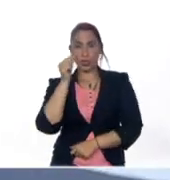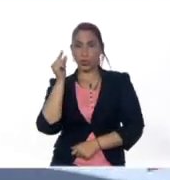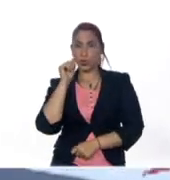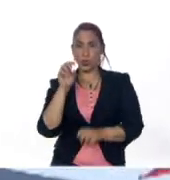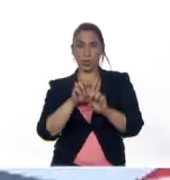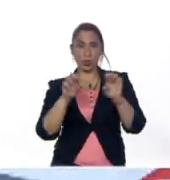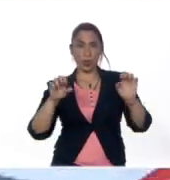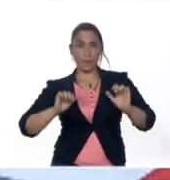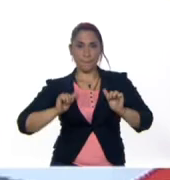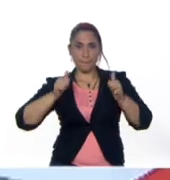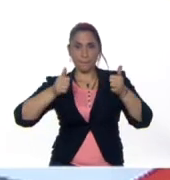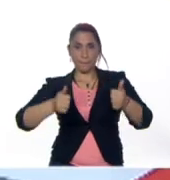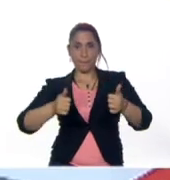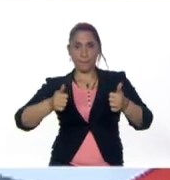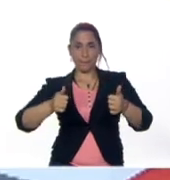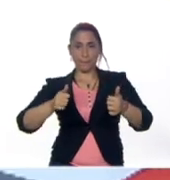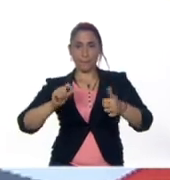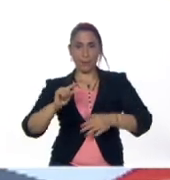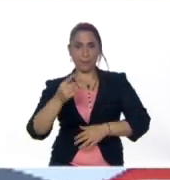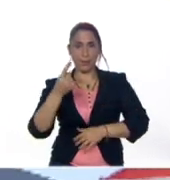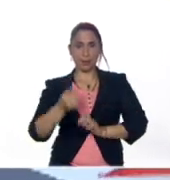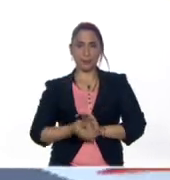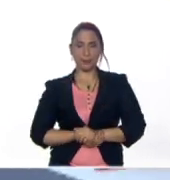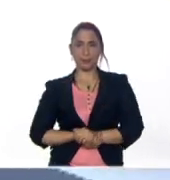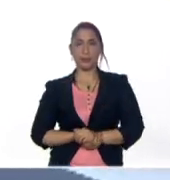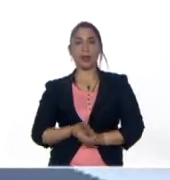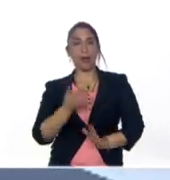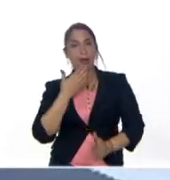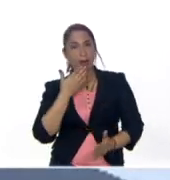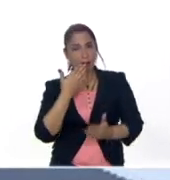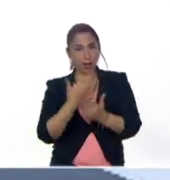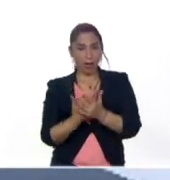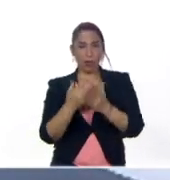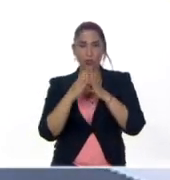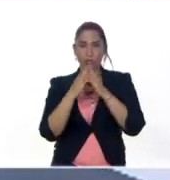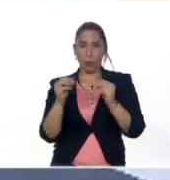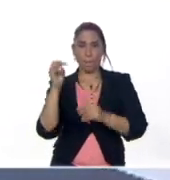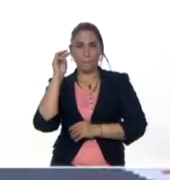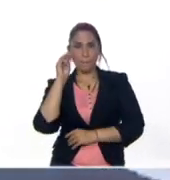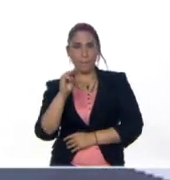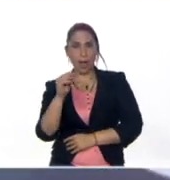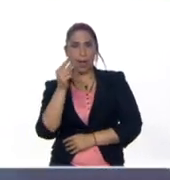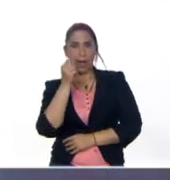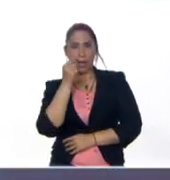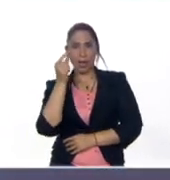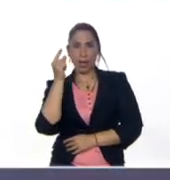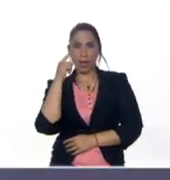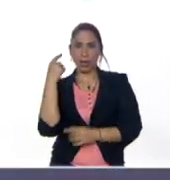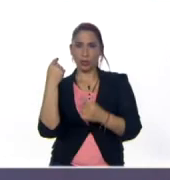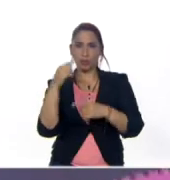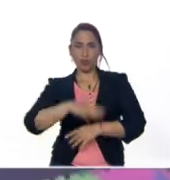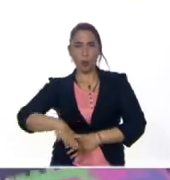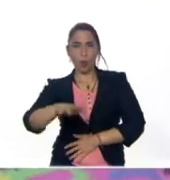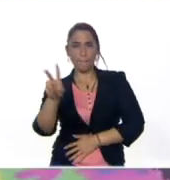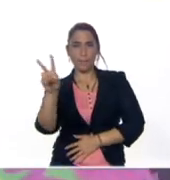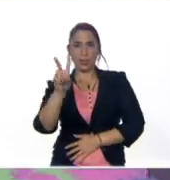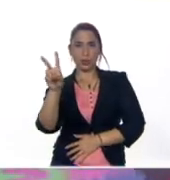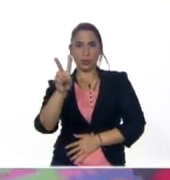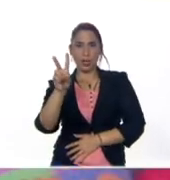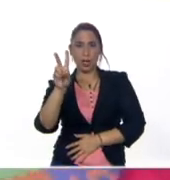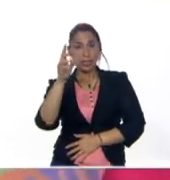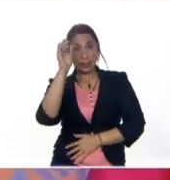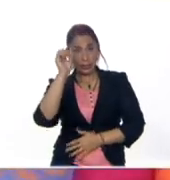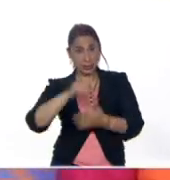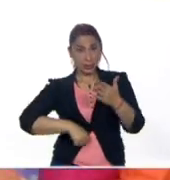educación inicial y educación primaria agradecemos también a todos los maestros y maestras a nivel nacional pero sin